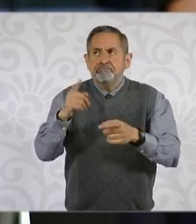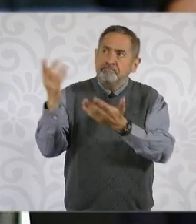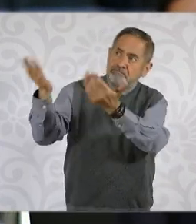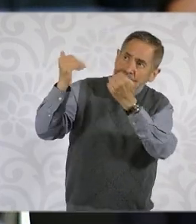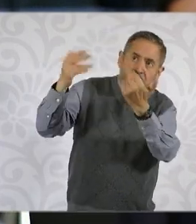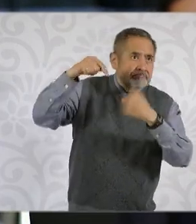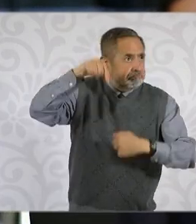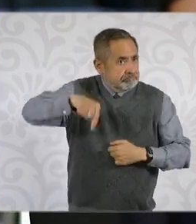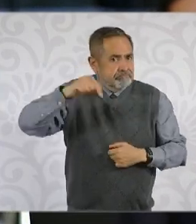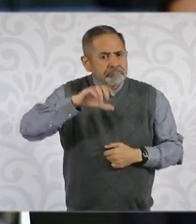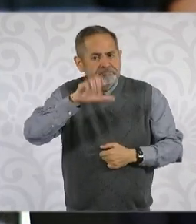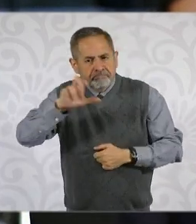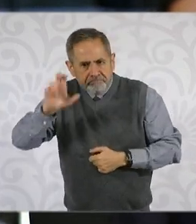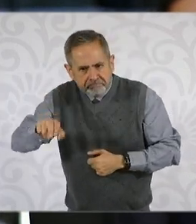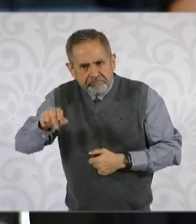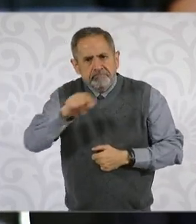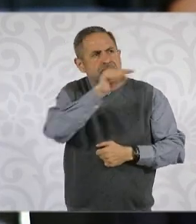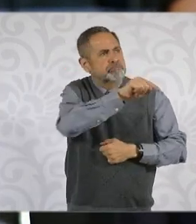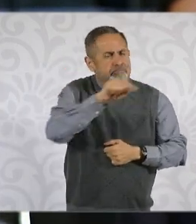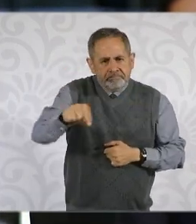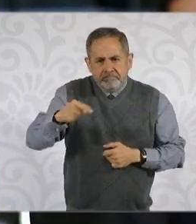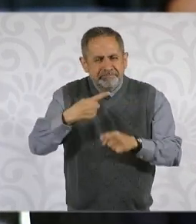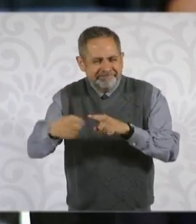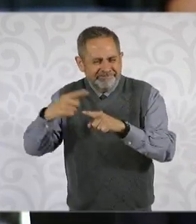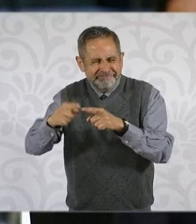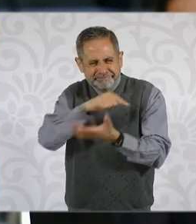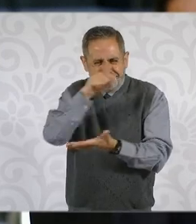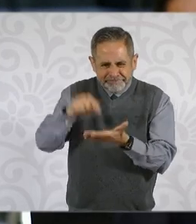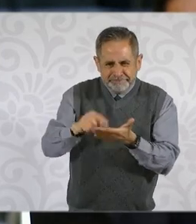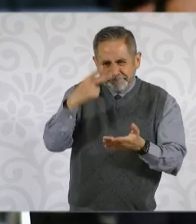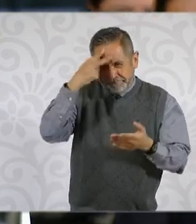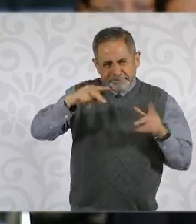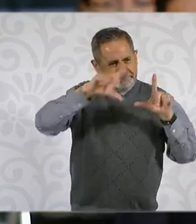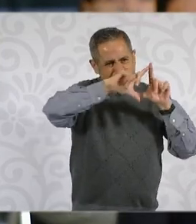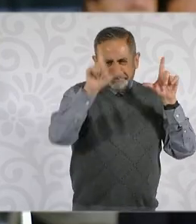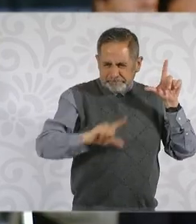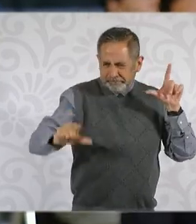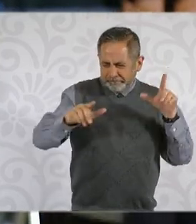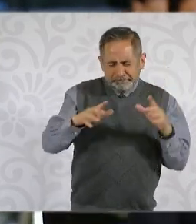demás destinos turísticos del Caribe mexicano y de México.